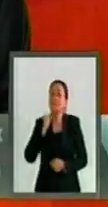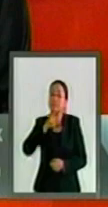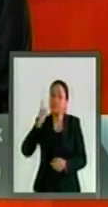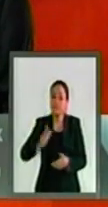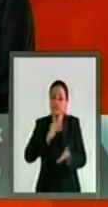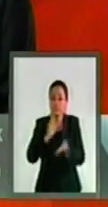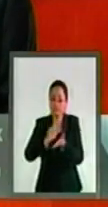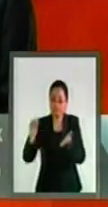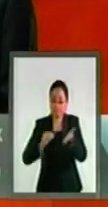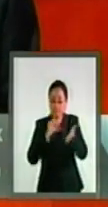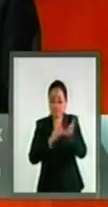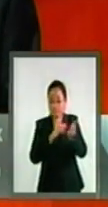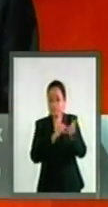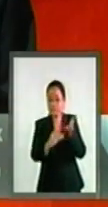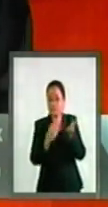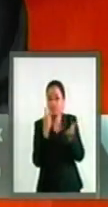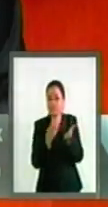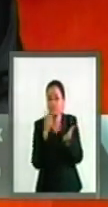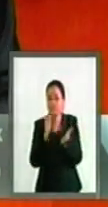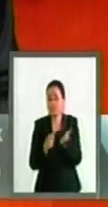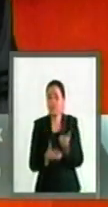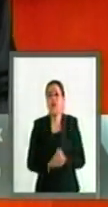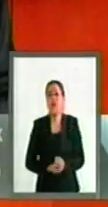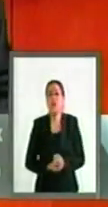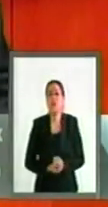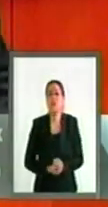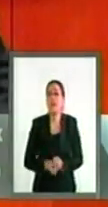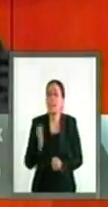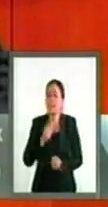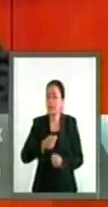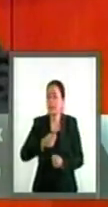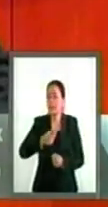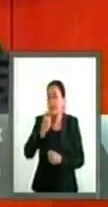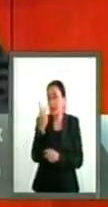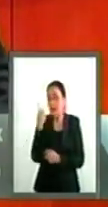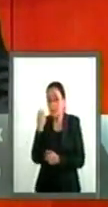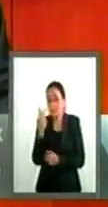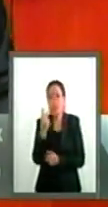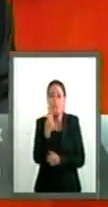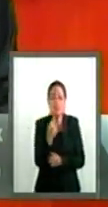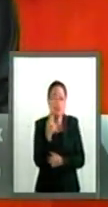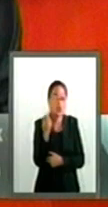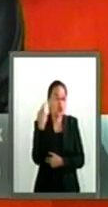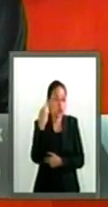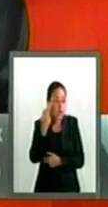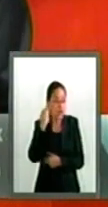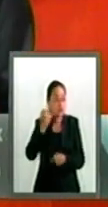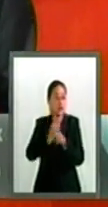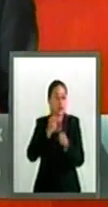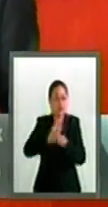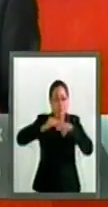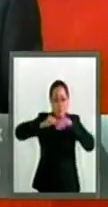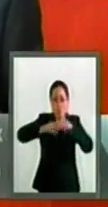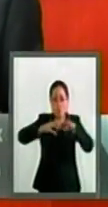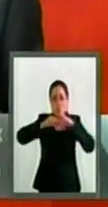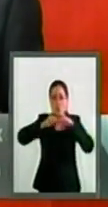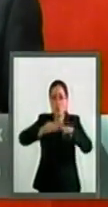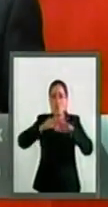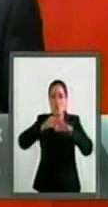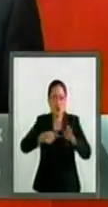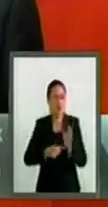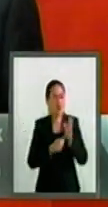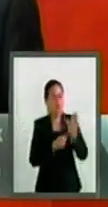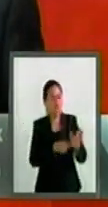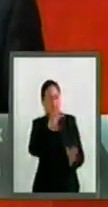una campaña irrestricta de los medios de comunicación electrónica para de manera constante,